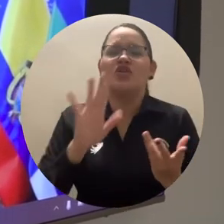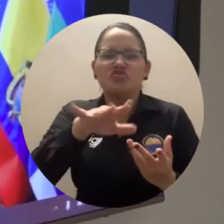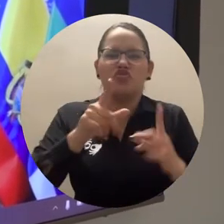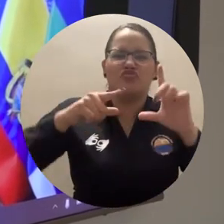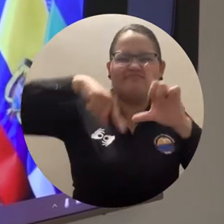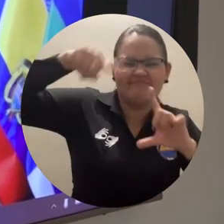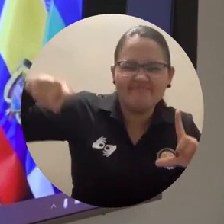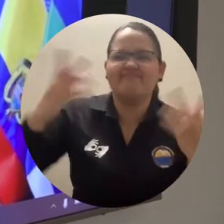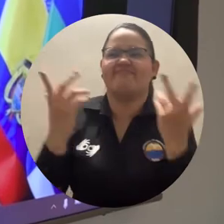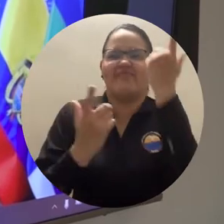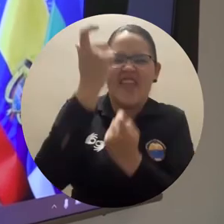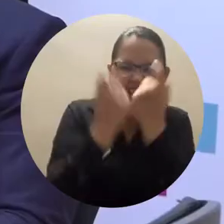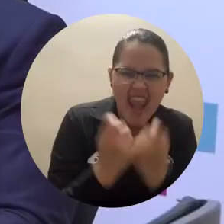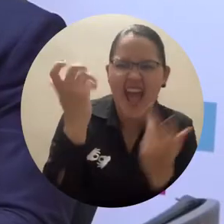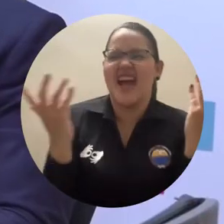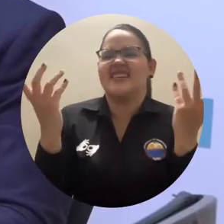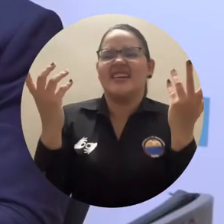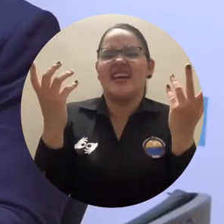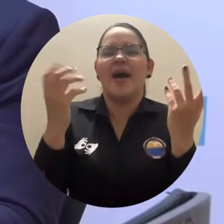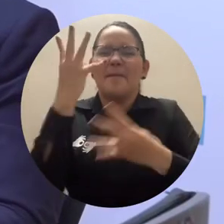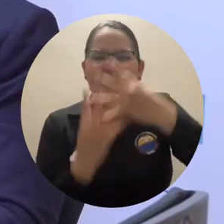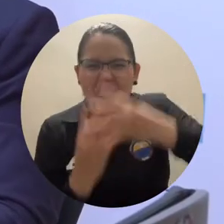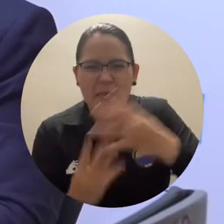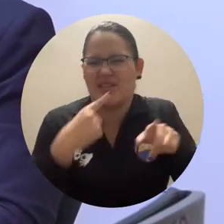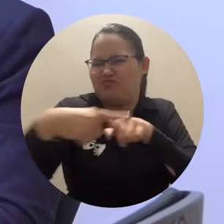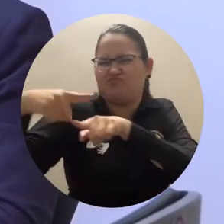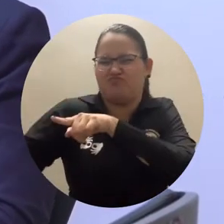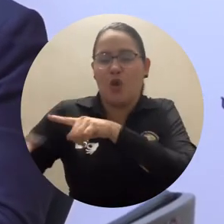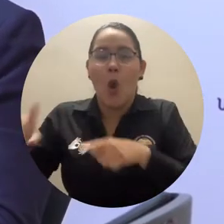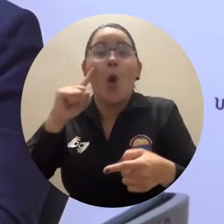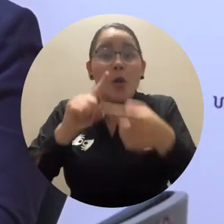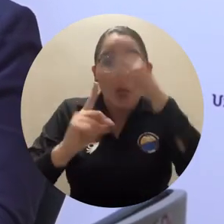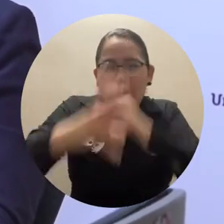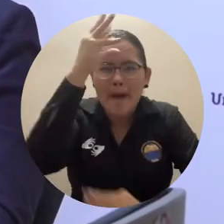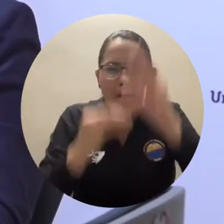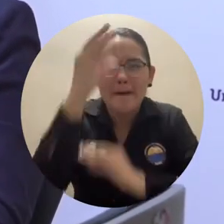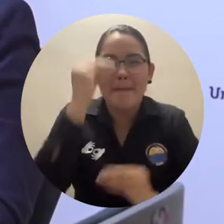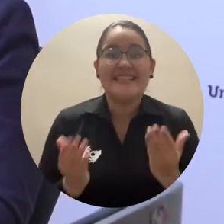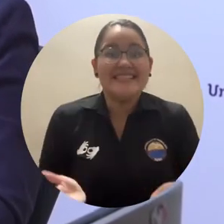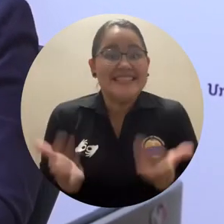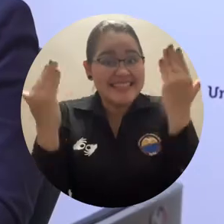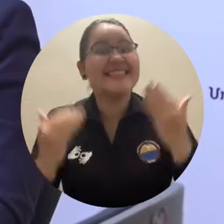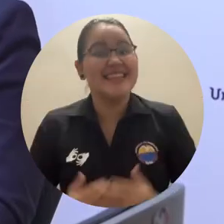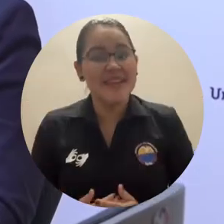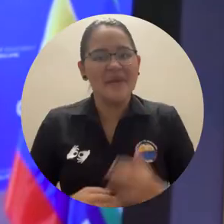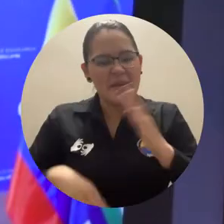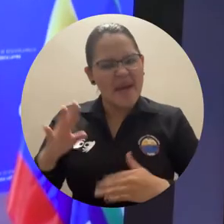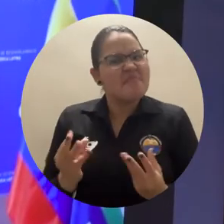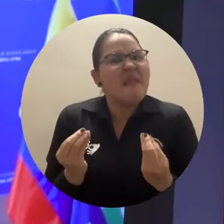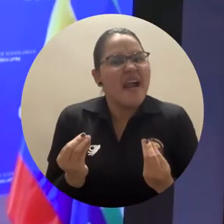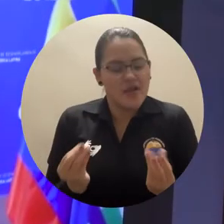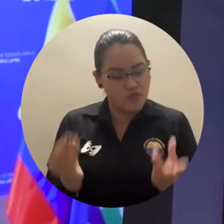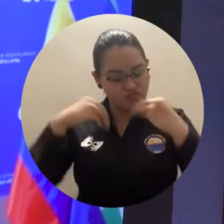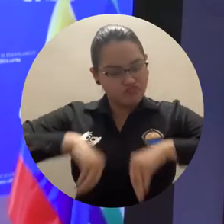finanzas, estadística, econometría y matemáticas, entre otros, mejorando de esta manera su desempeño académico y